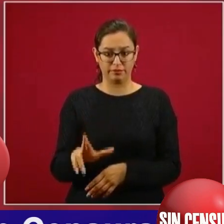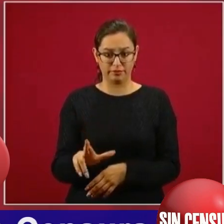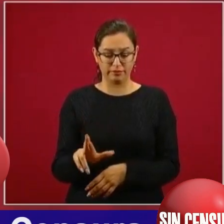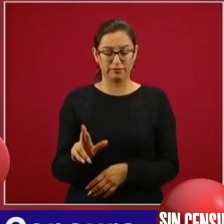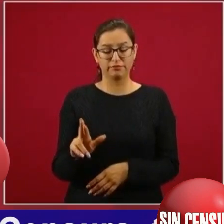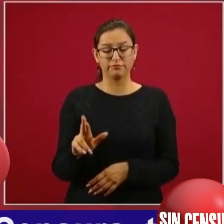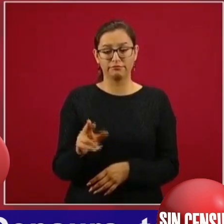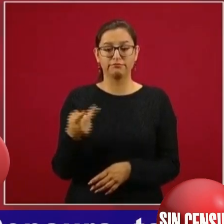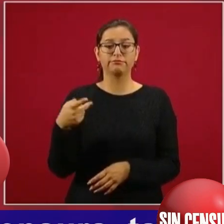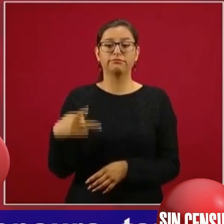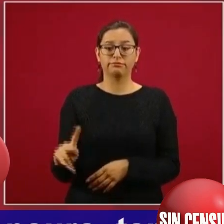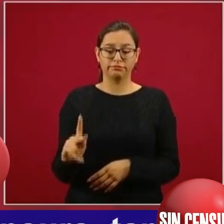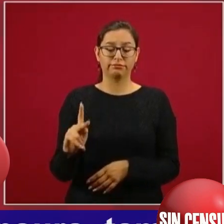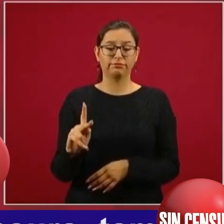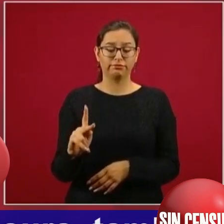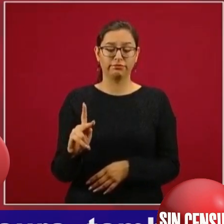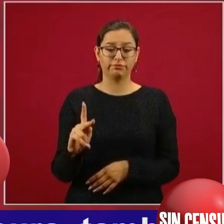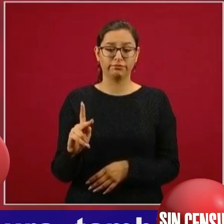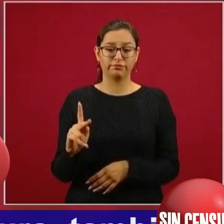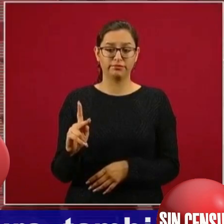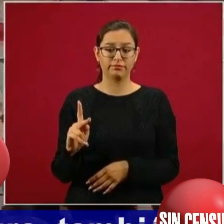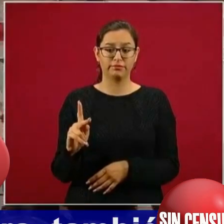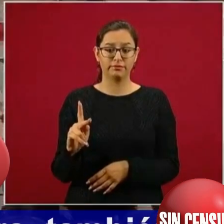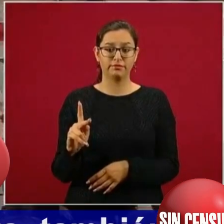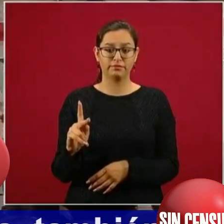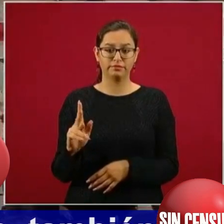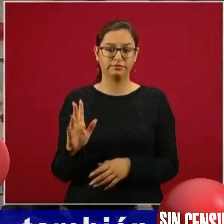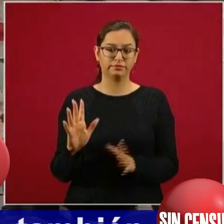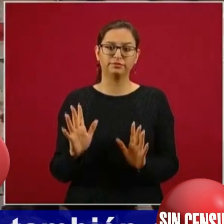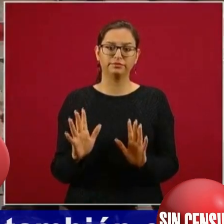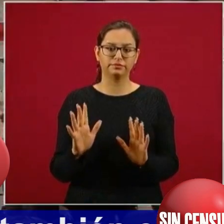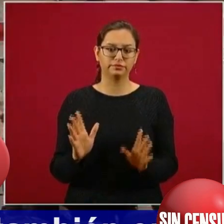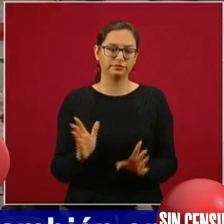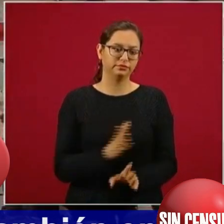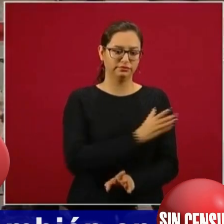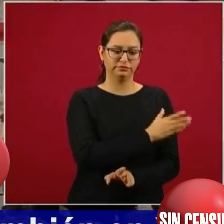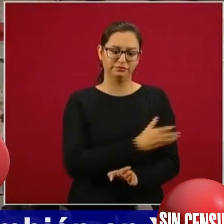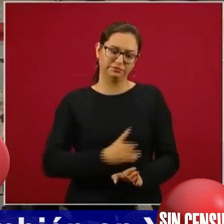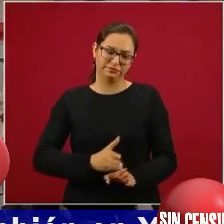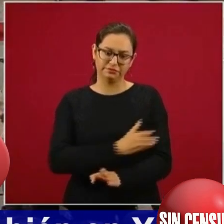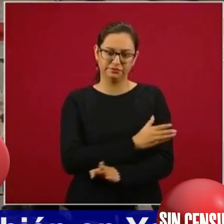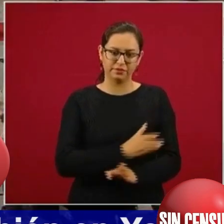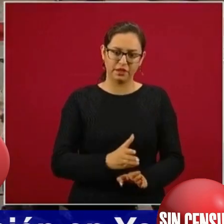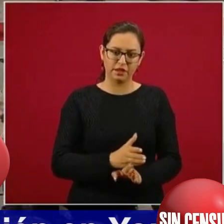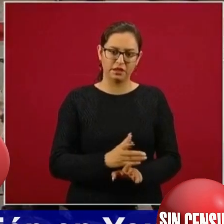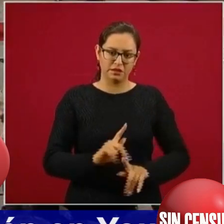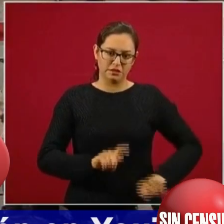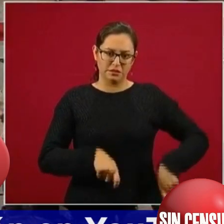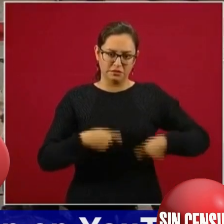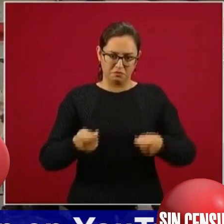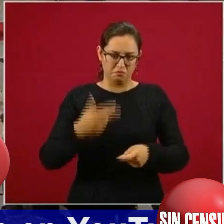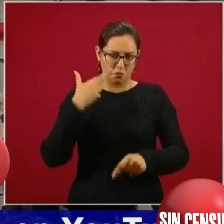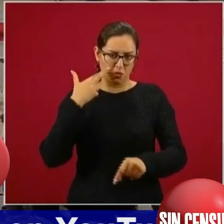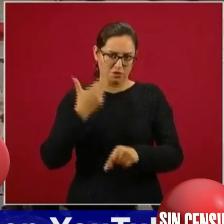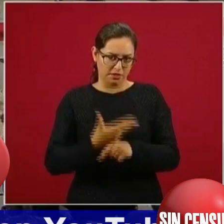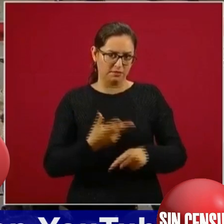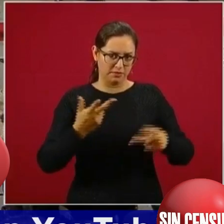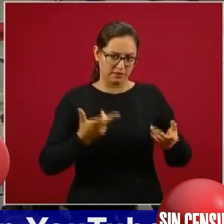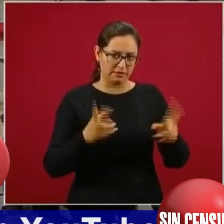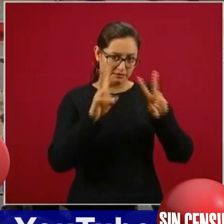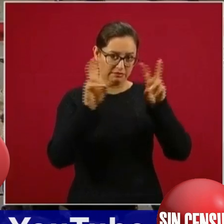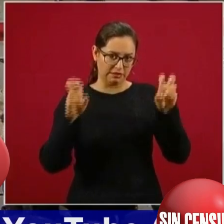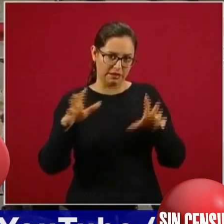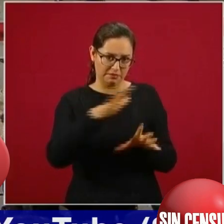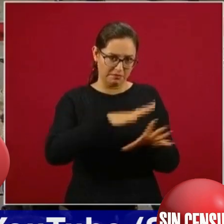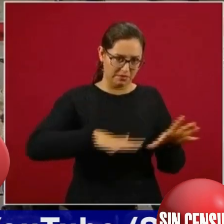está terminando su encomienda en